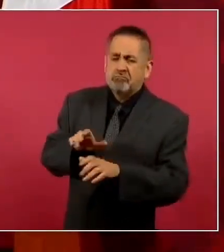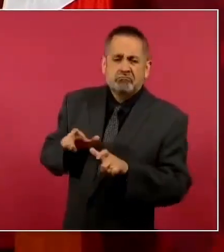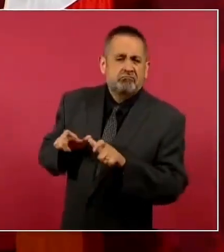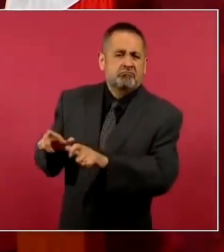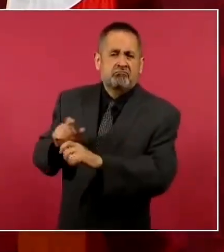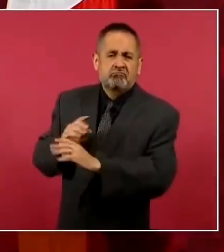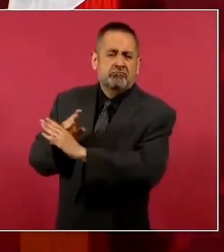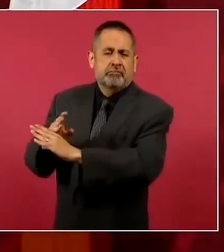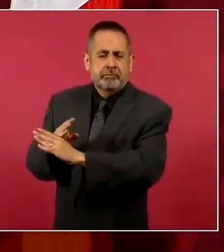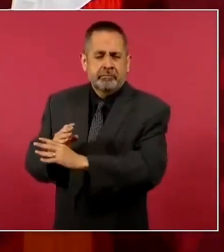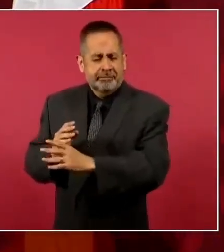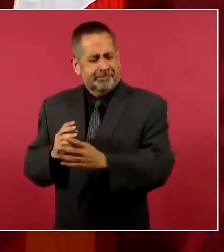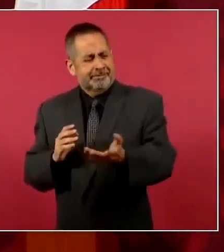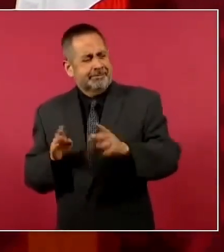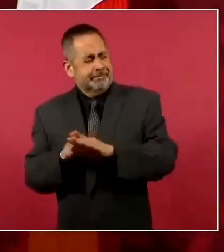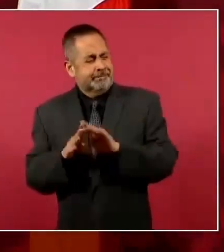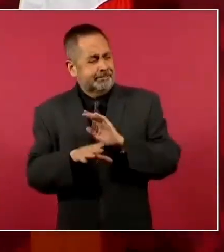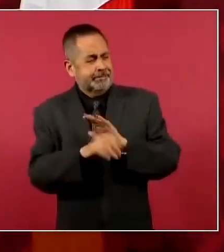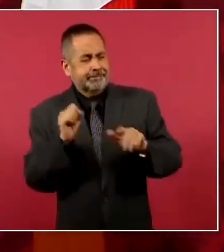confisque la cocaína.